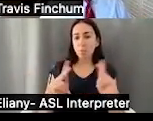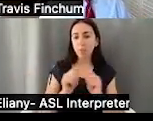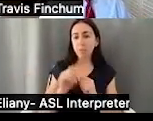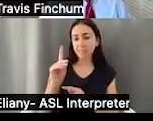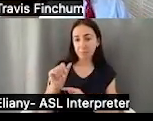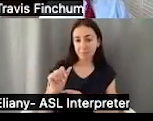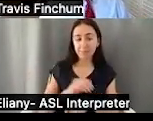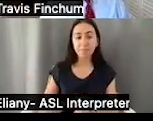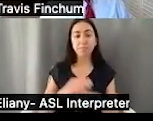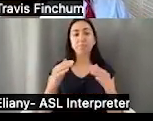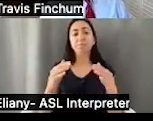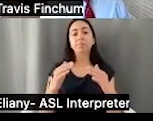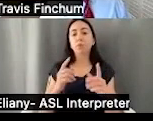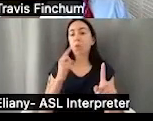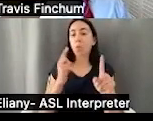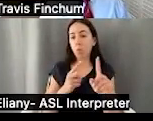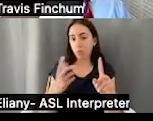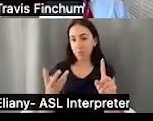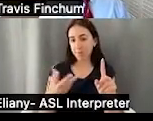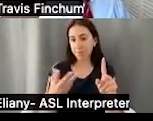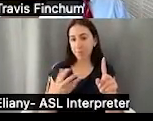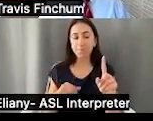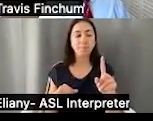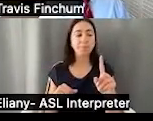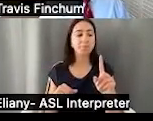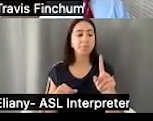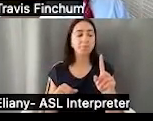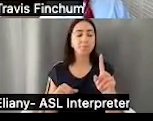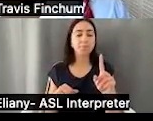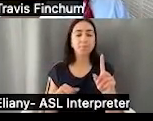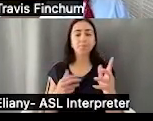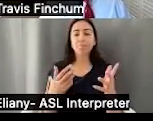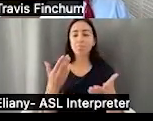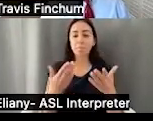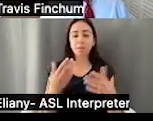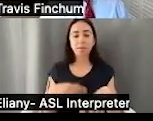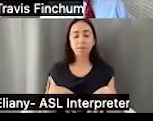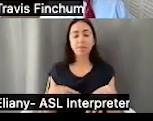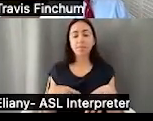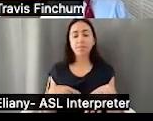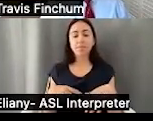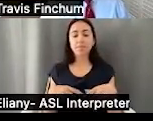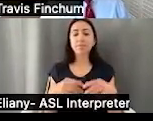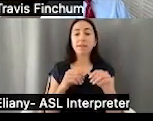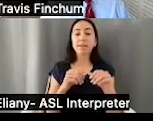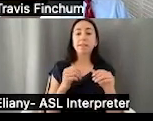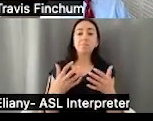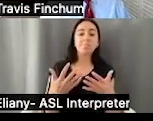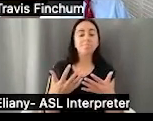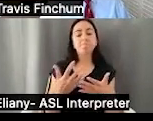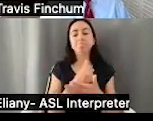generalmente una persona con discapacidad. una de las metas de un fideicomiso de necesidades especiales. Es poder mantener